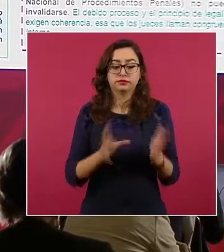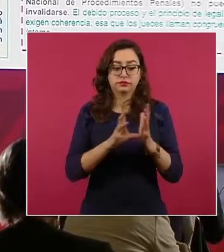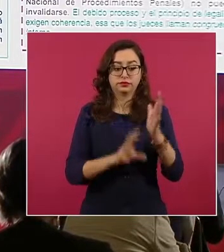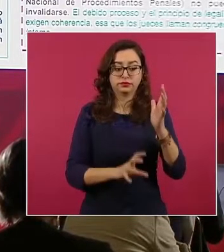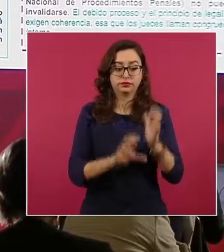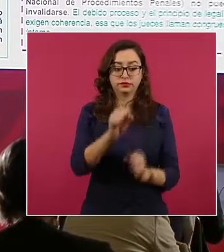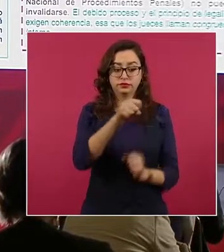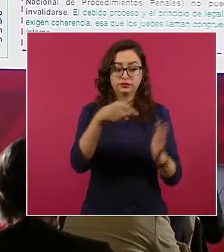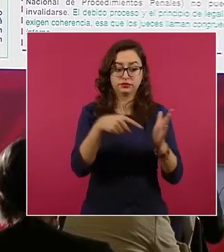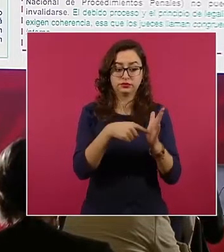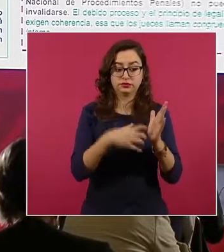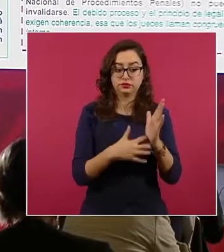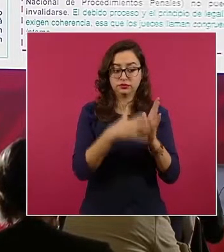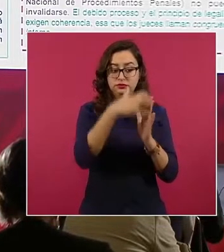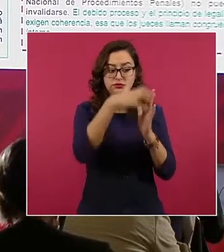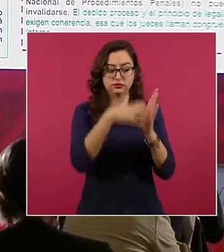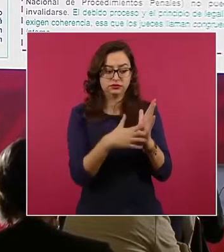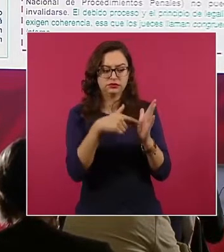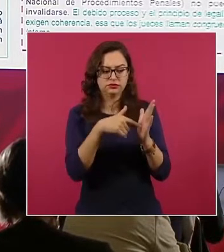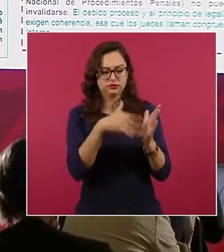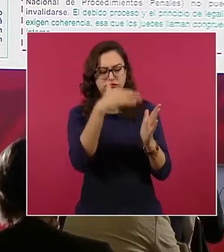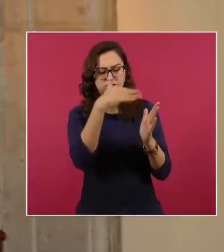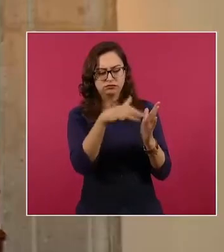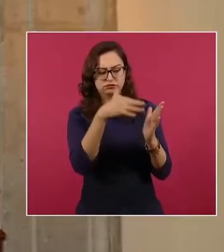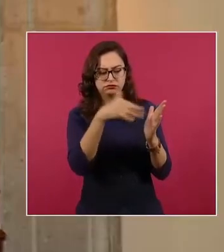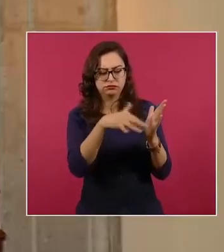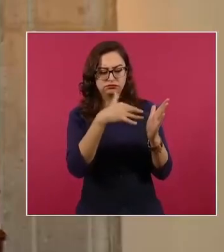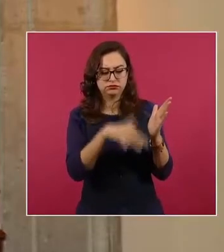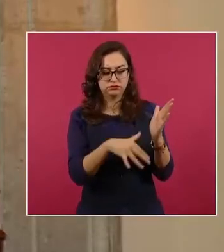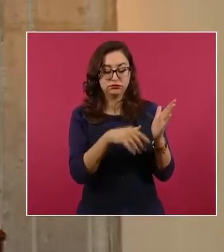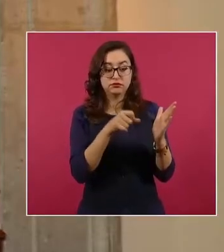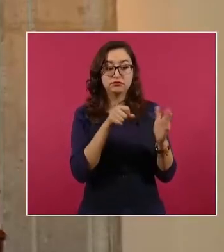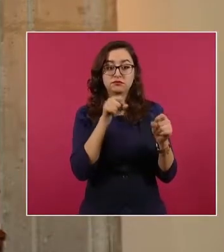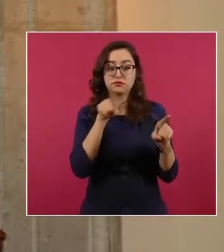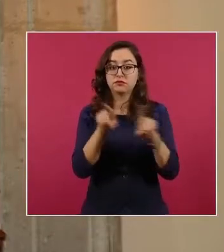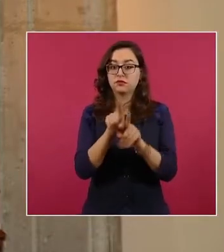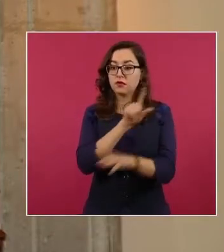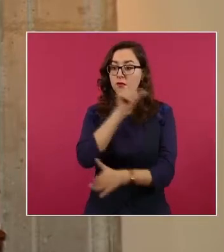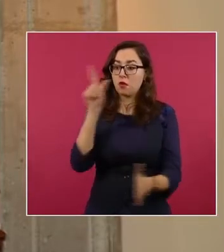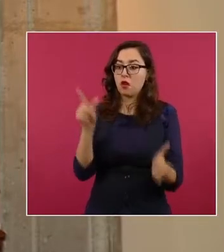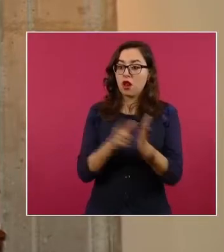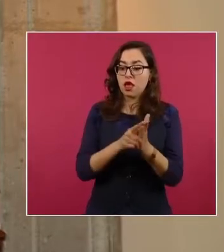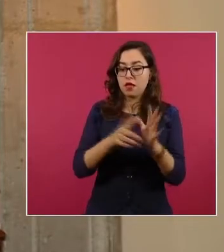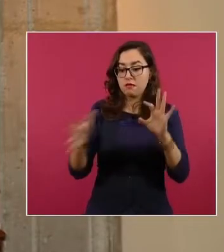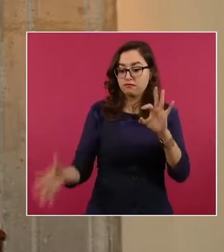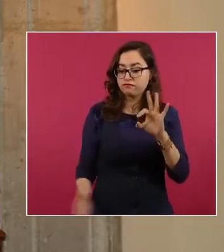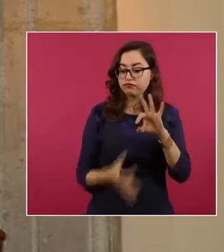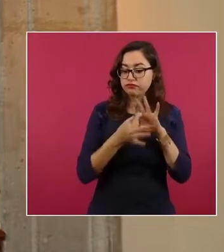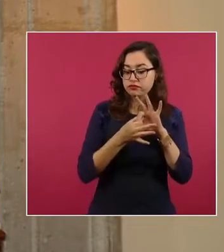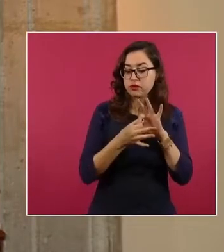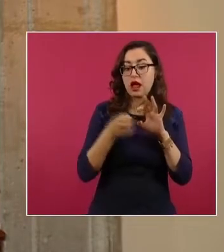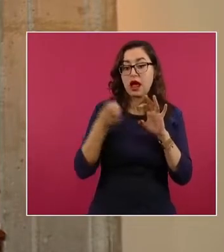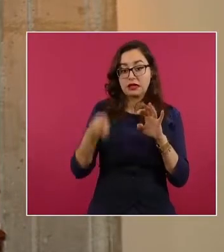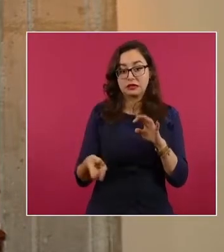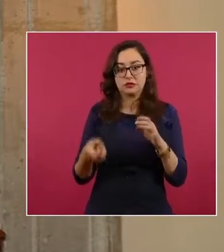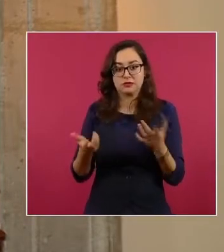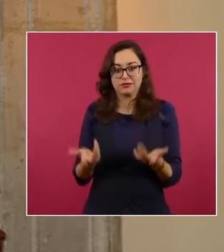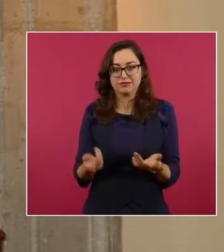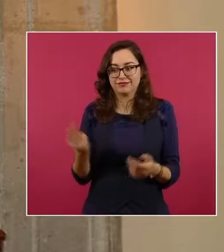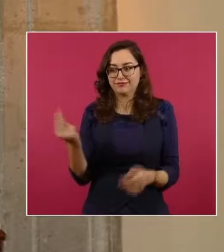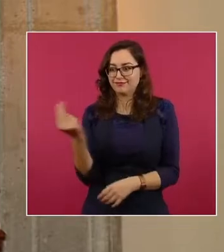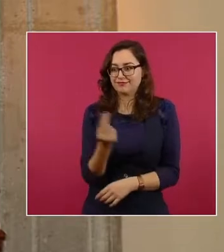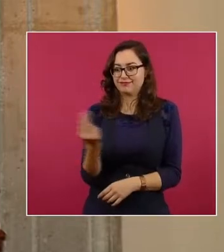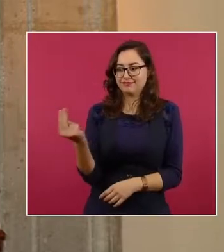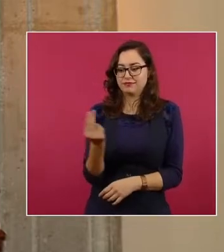solamente está en el texto que la conforma, sino en todas las disposiciones que desarrollan. Y en ese